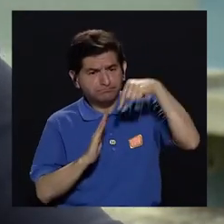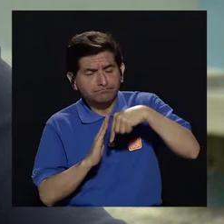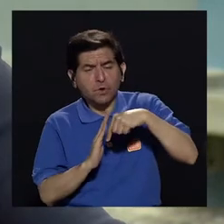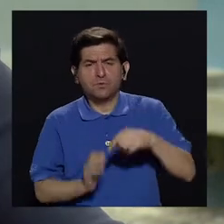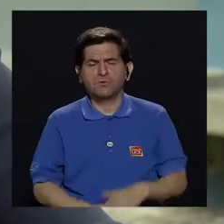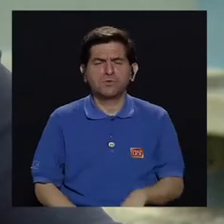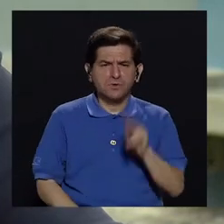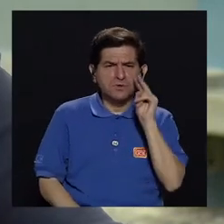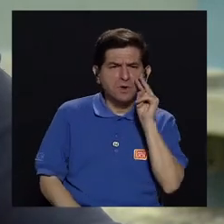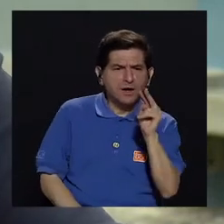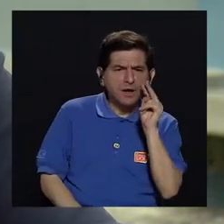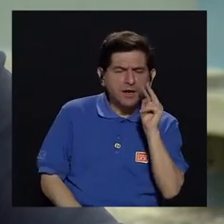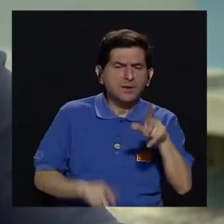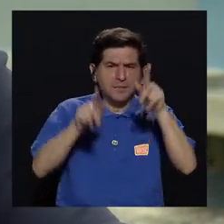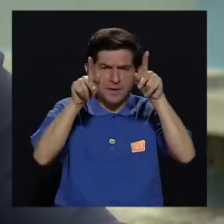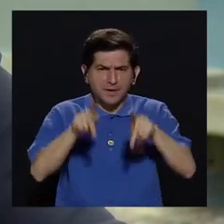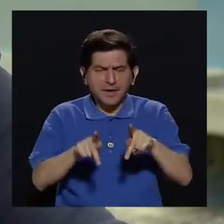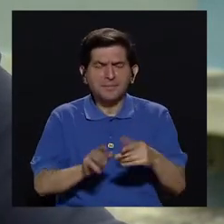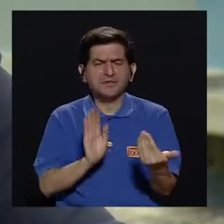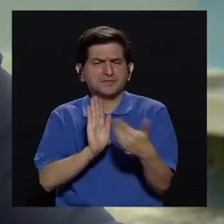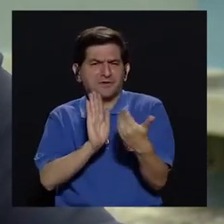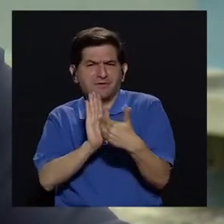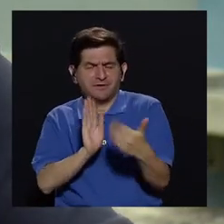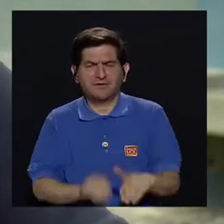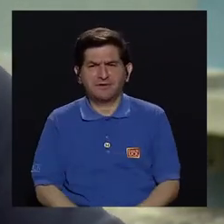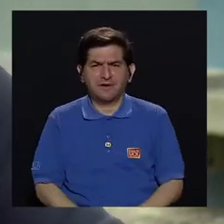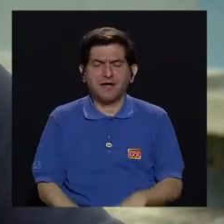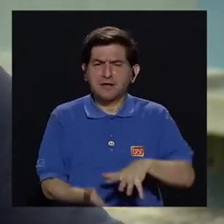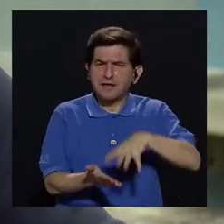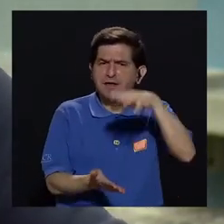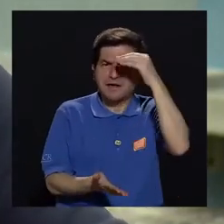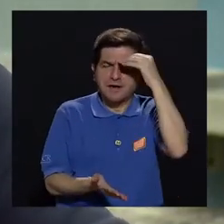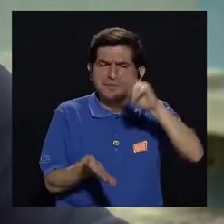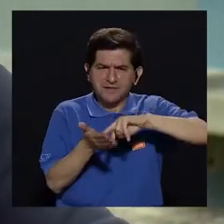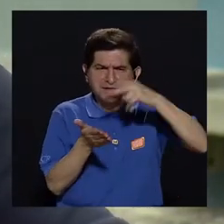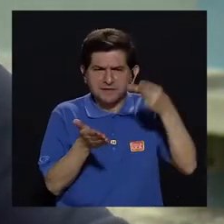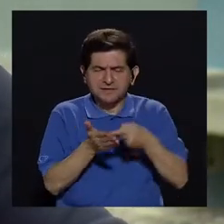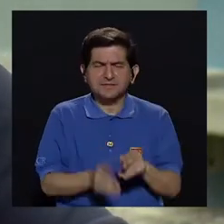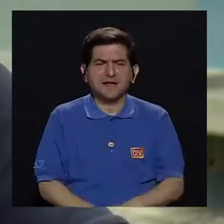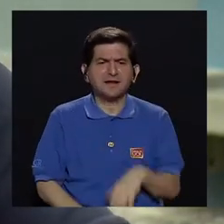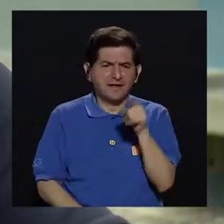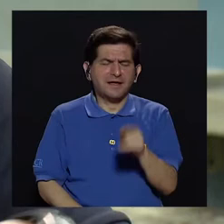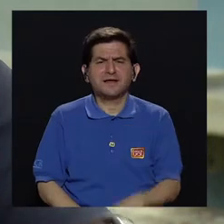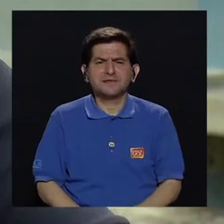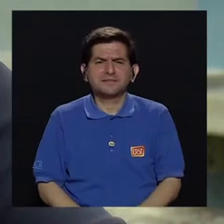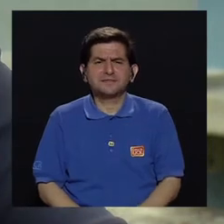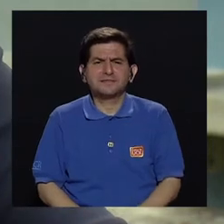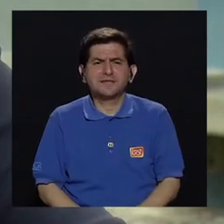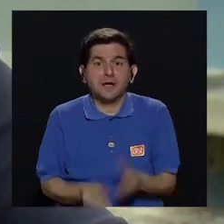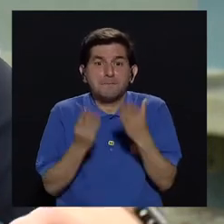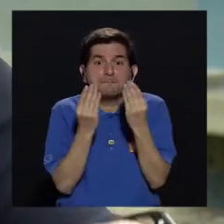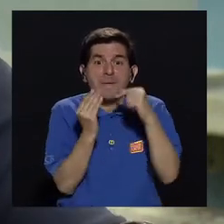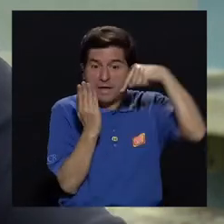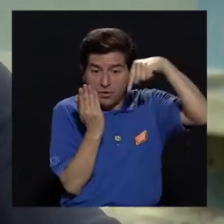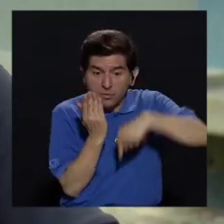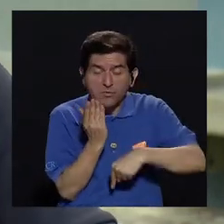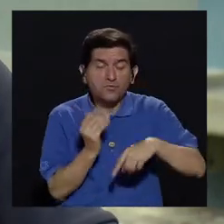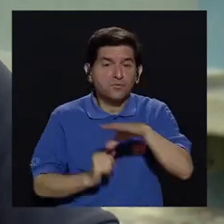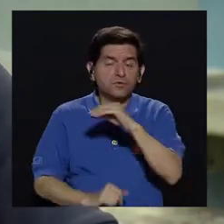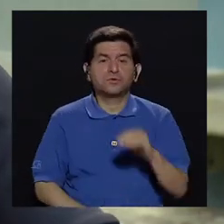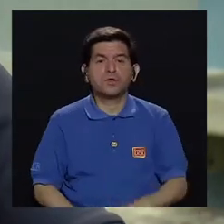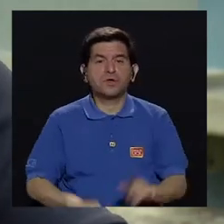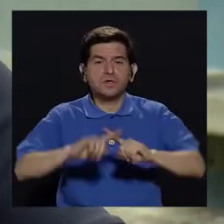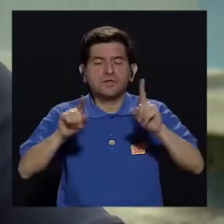muy profunda, ¿verdad? Cuando ven a una persona que los sufre. Vamos a aprender un poco más de lo que son los ataques de pánico y algunas